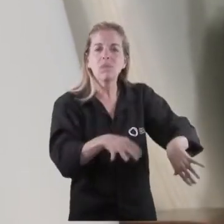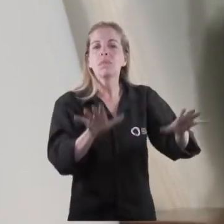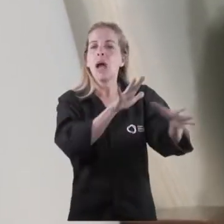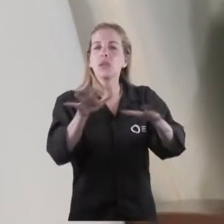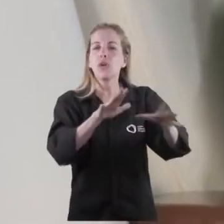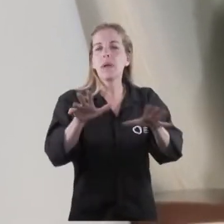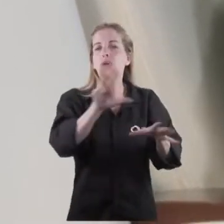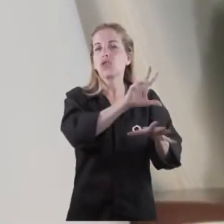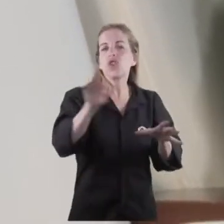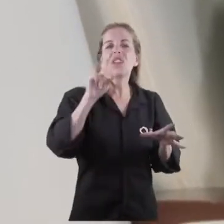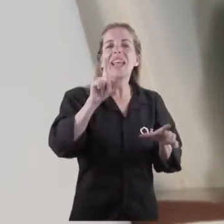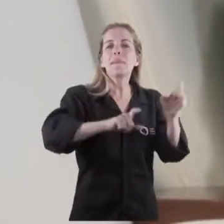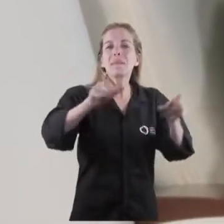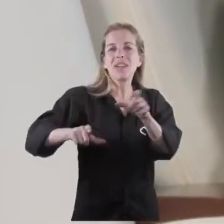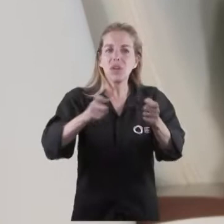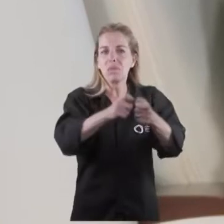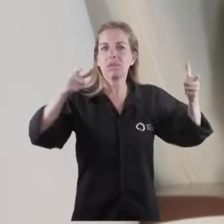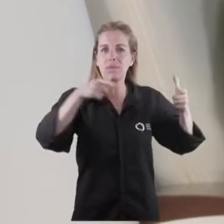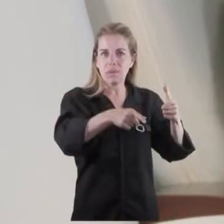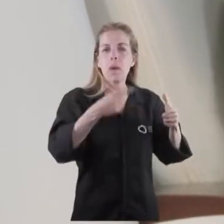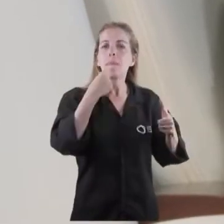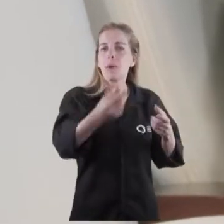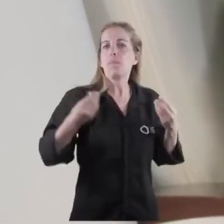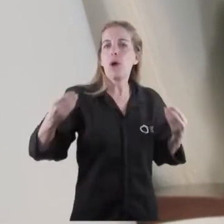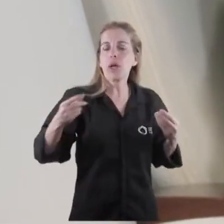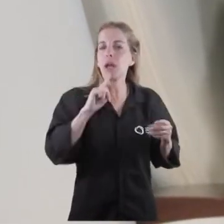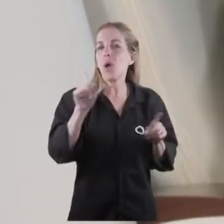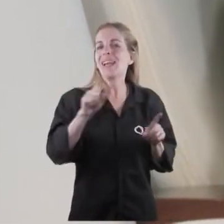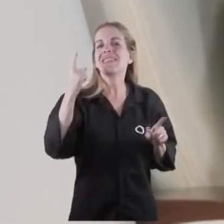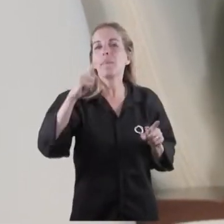.000 según otros datos. Y le pregunto esto por qué, por eso le digo que no es chicana.